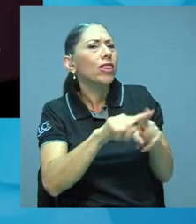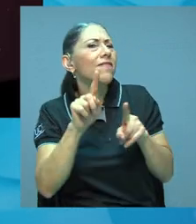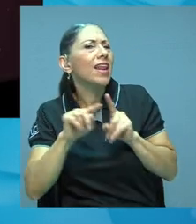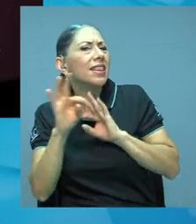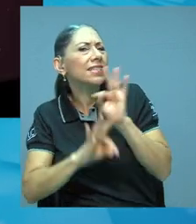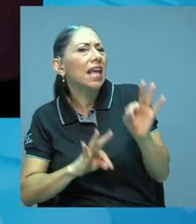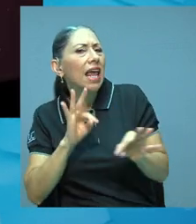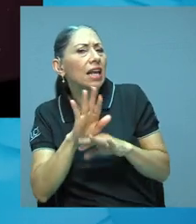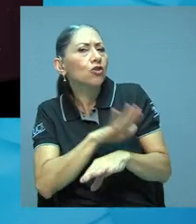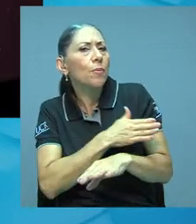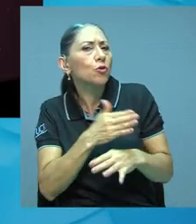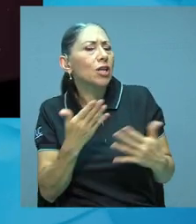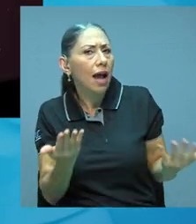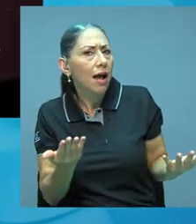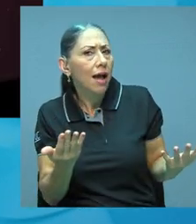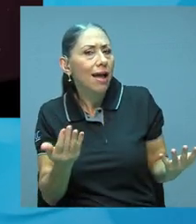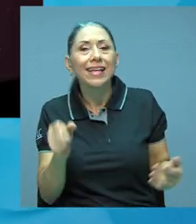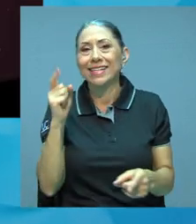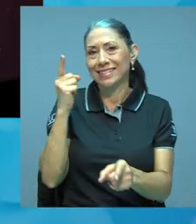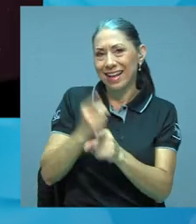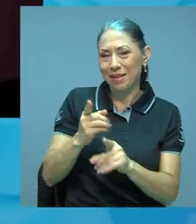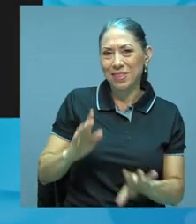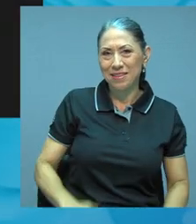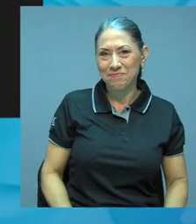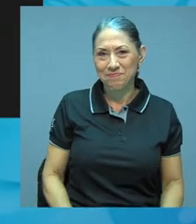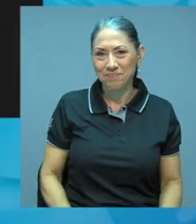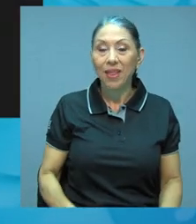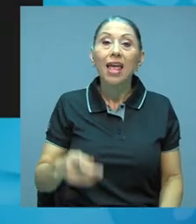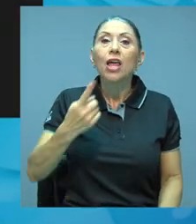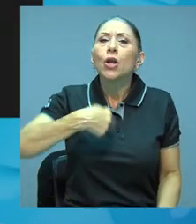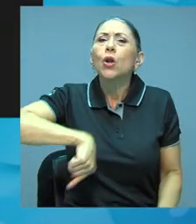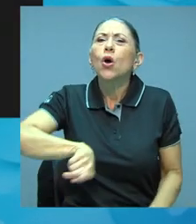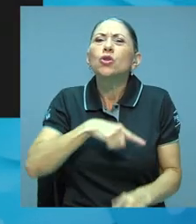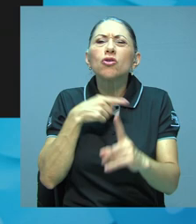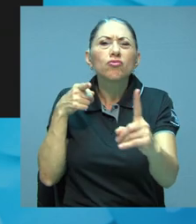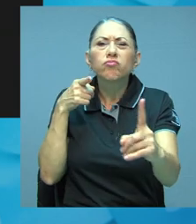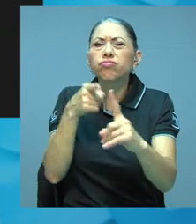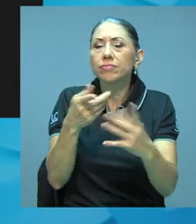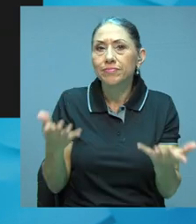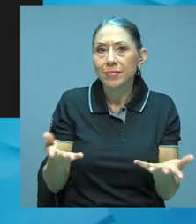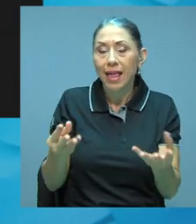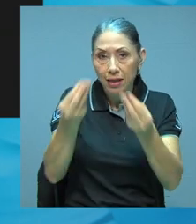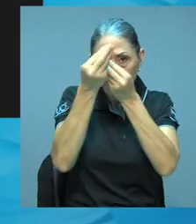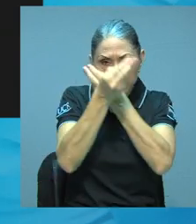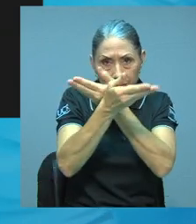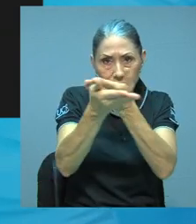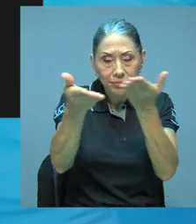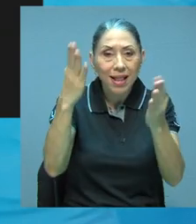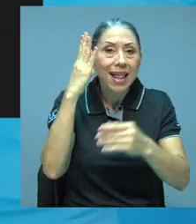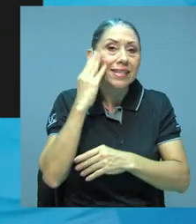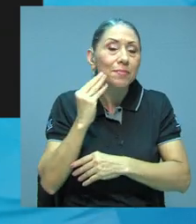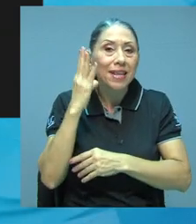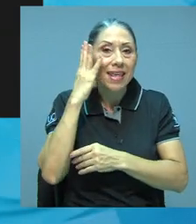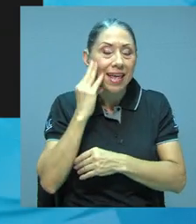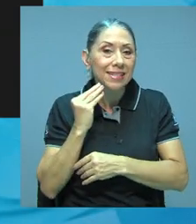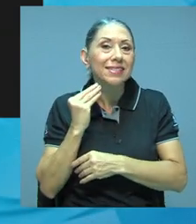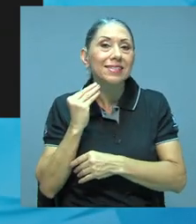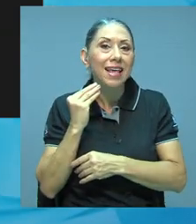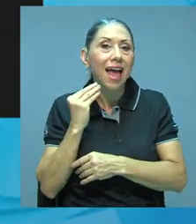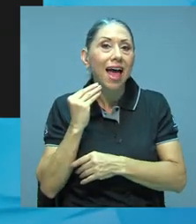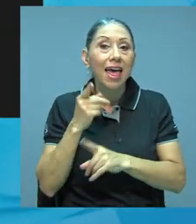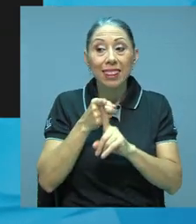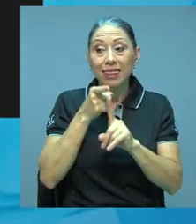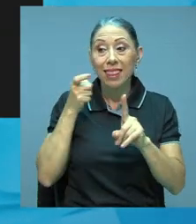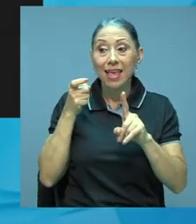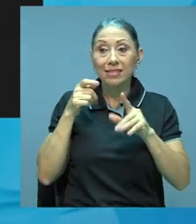diferentes géneros de música, me imagino. Exactamente. Nuestra intención es dar a conocer la experiencia desde